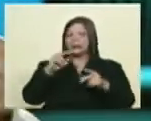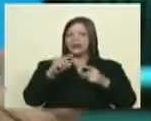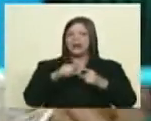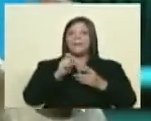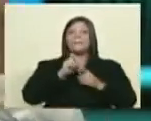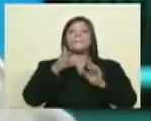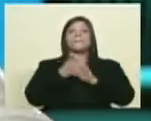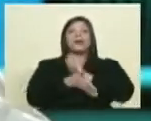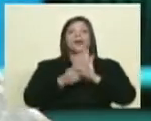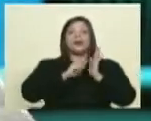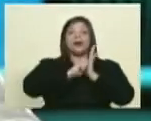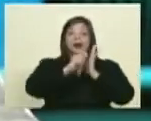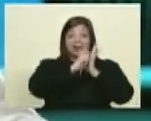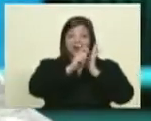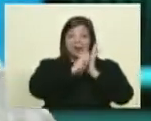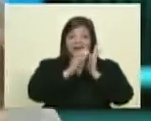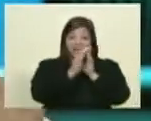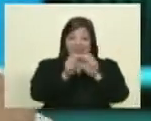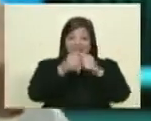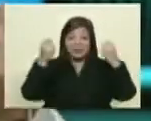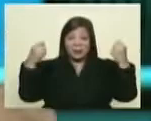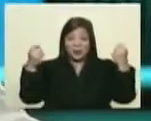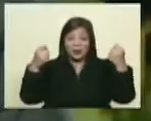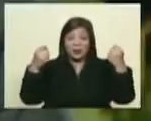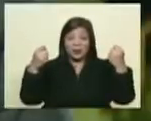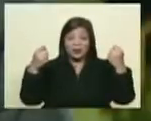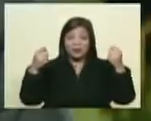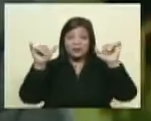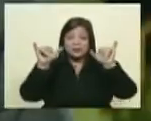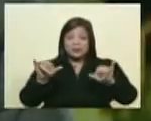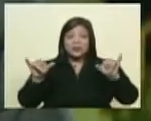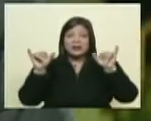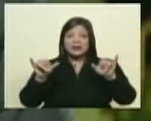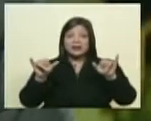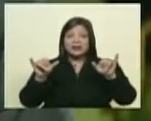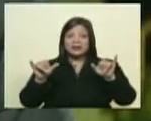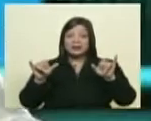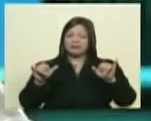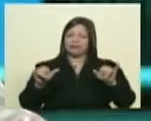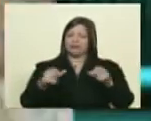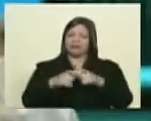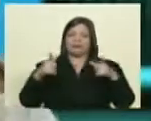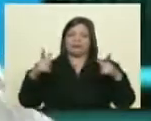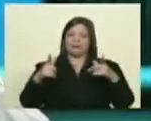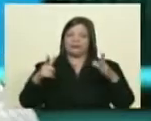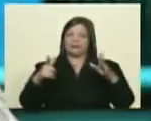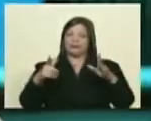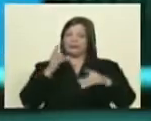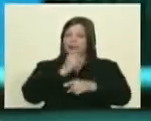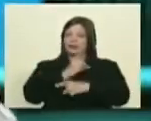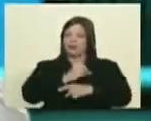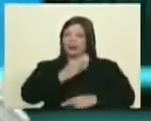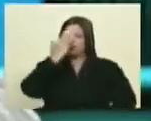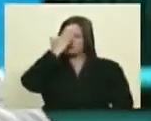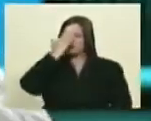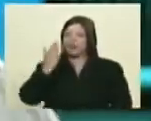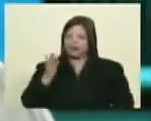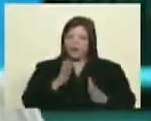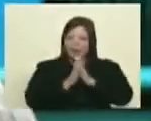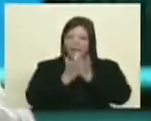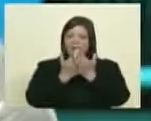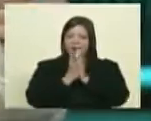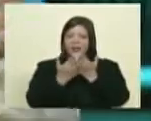que se imponen desde sus propios diarios son excesivas porque no estamos en dictadura ellos reconocen y además se ve en el libro